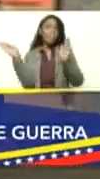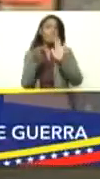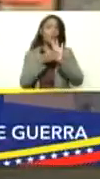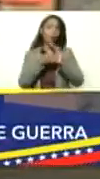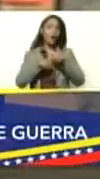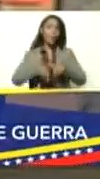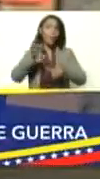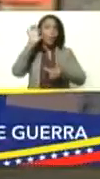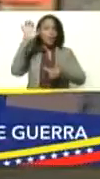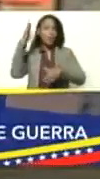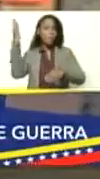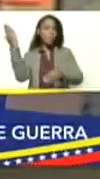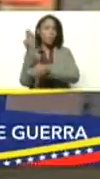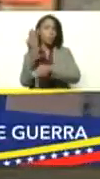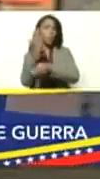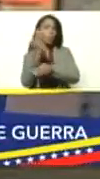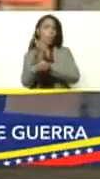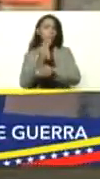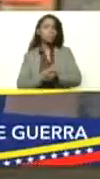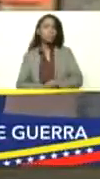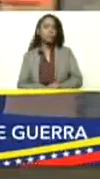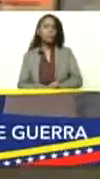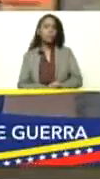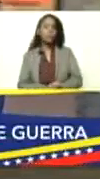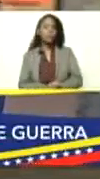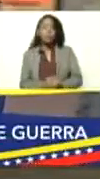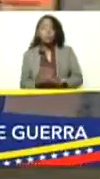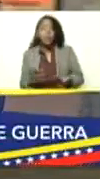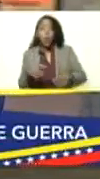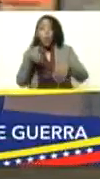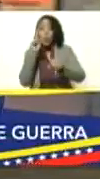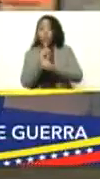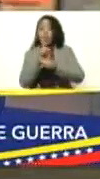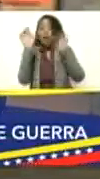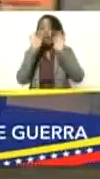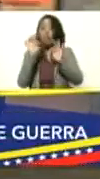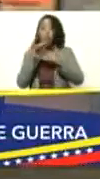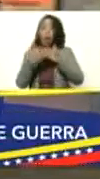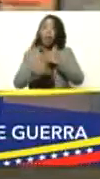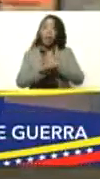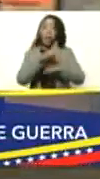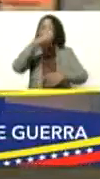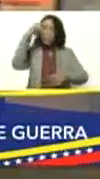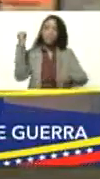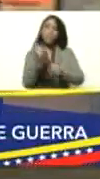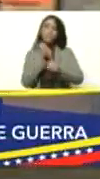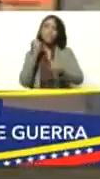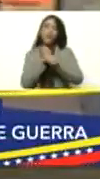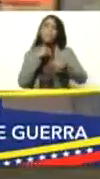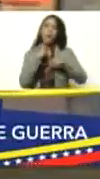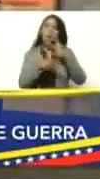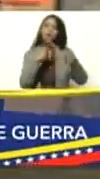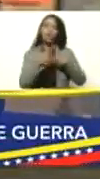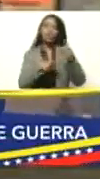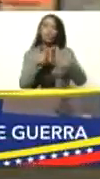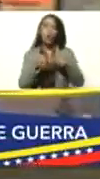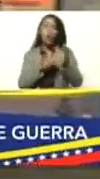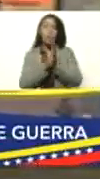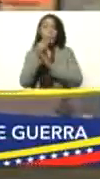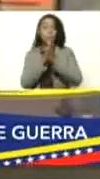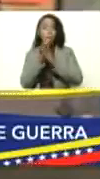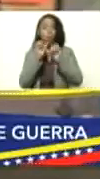al país con las sanciones y que la única forma de salir adelante es con el trabajo la producción el emprendimiento